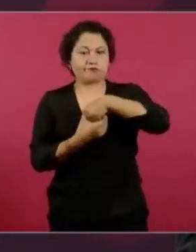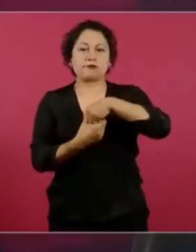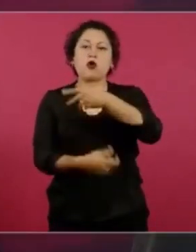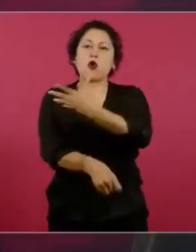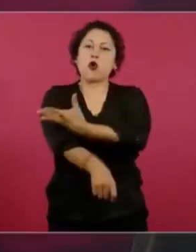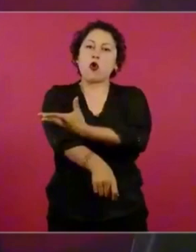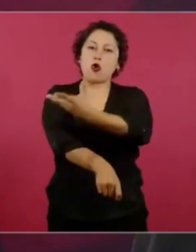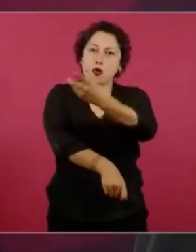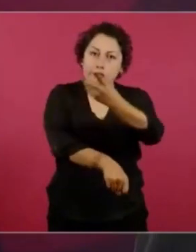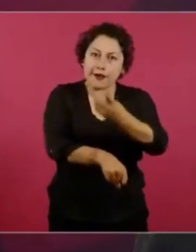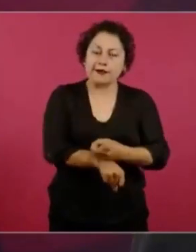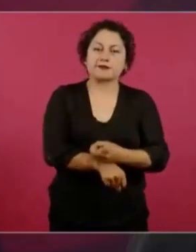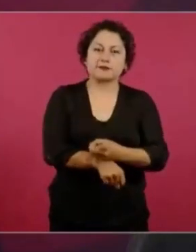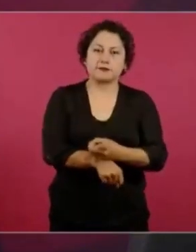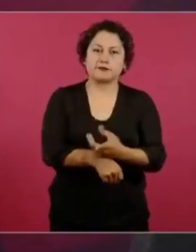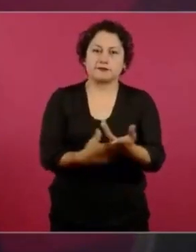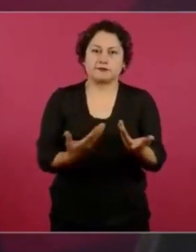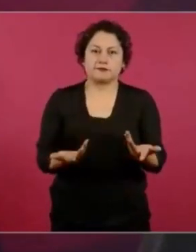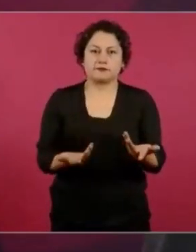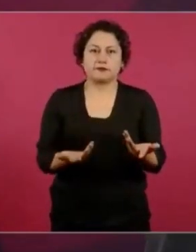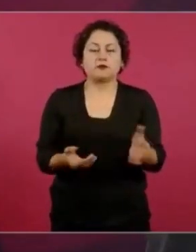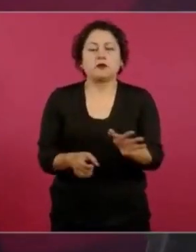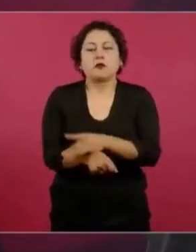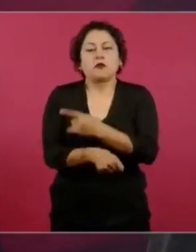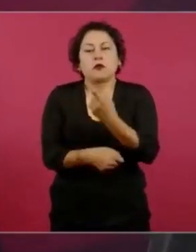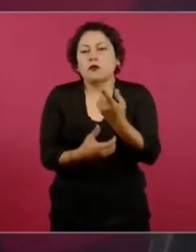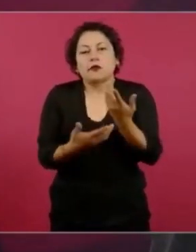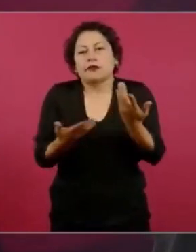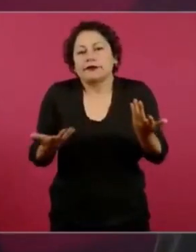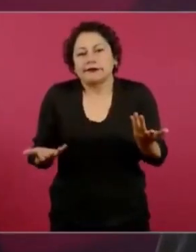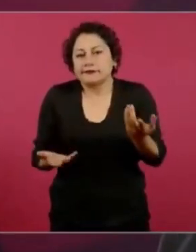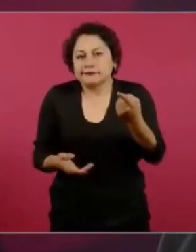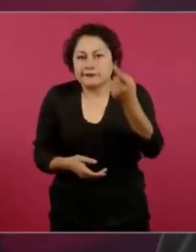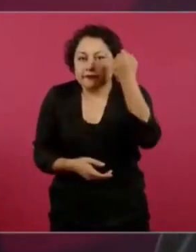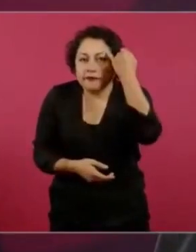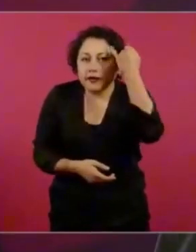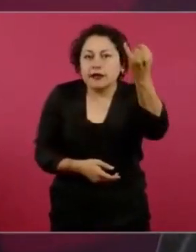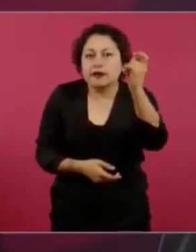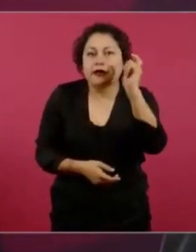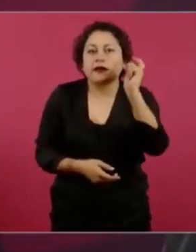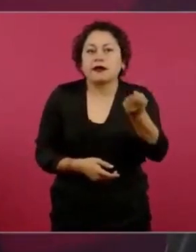no puede uno. Lo destruyen.